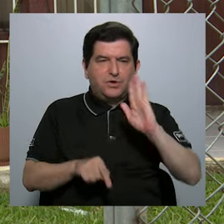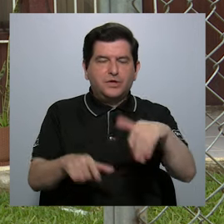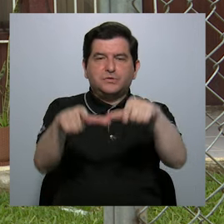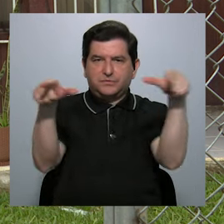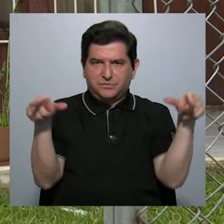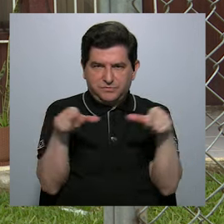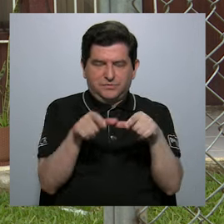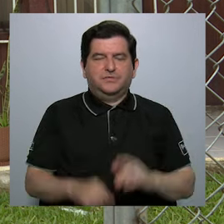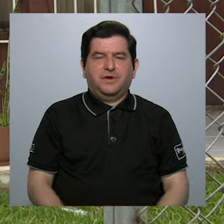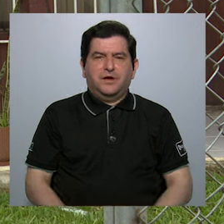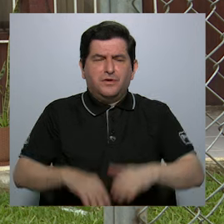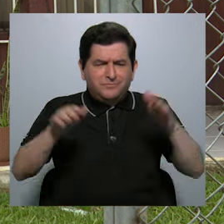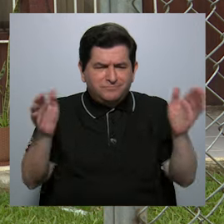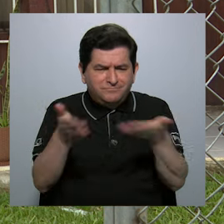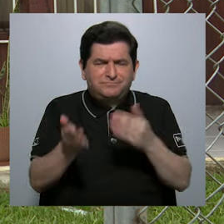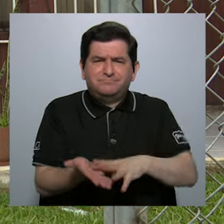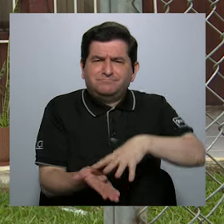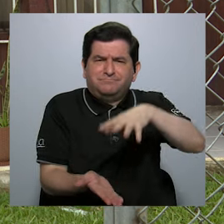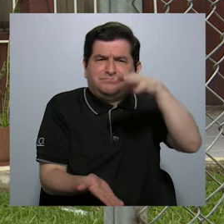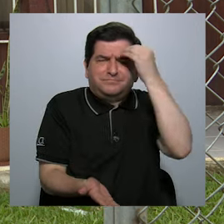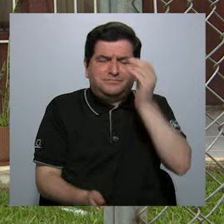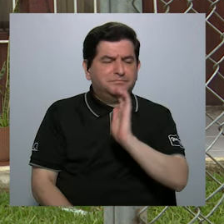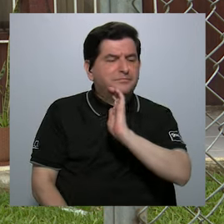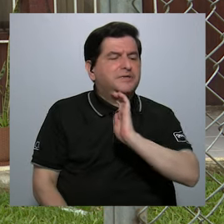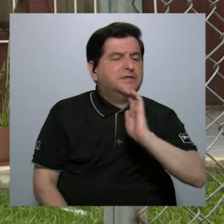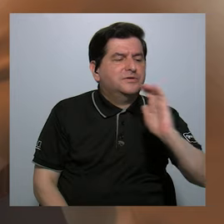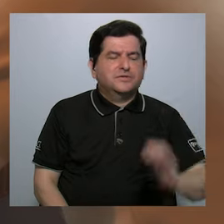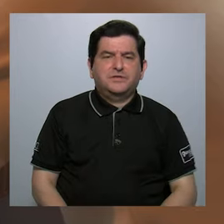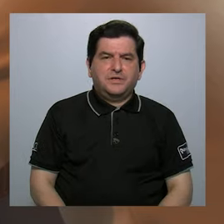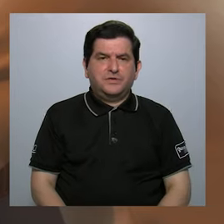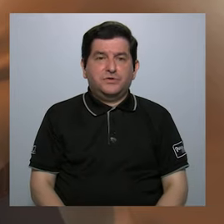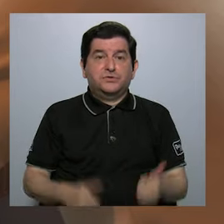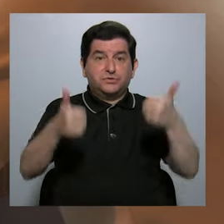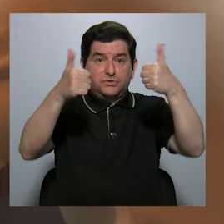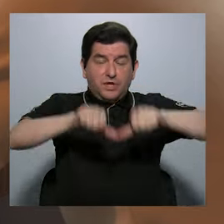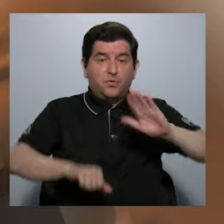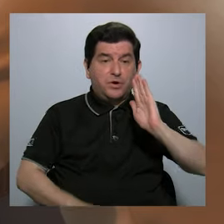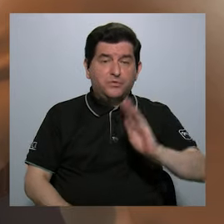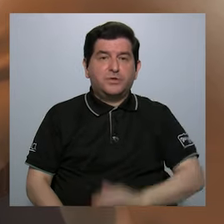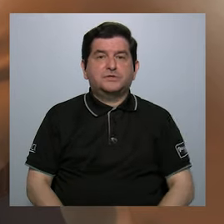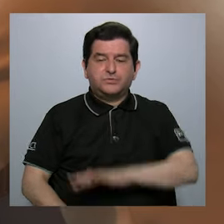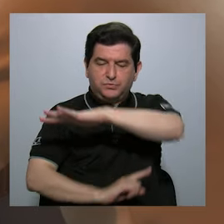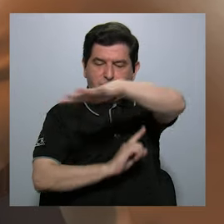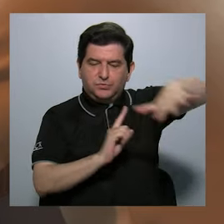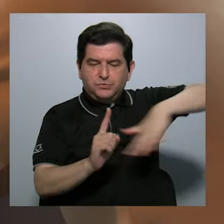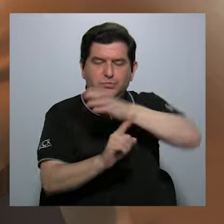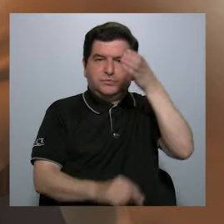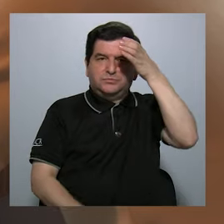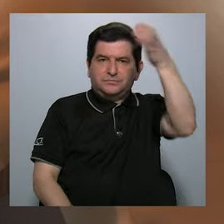territorios y fomentar el aprendizaje de niños y niñas acorde con su entorno cultural.